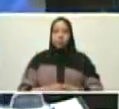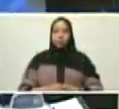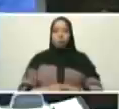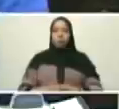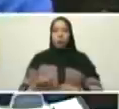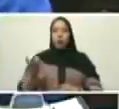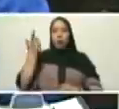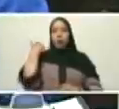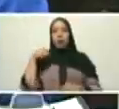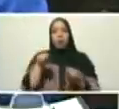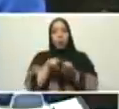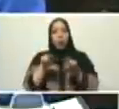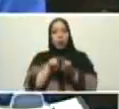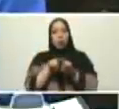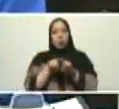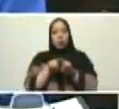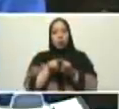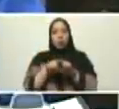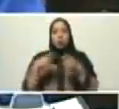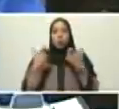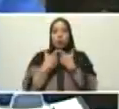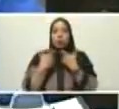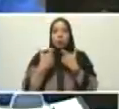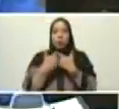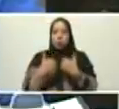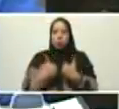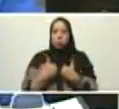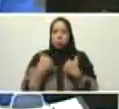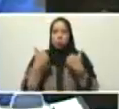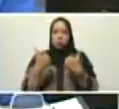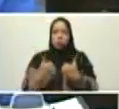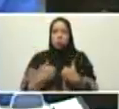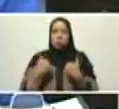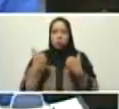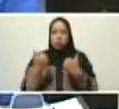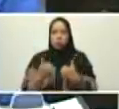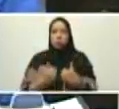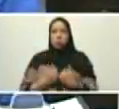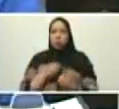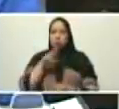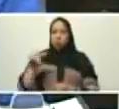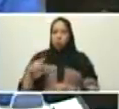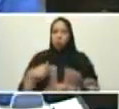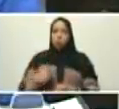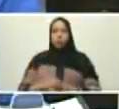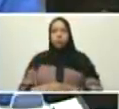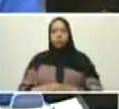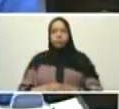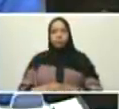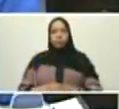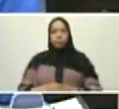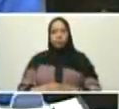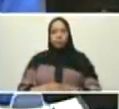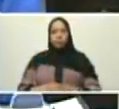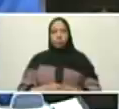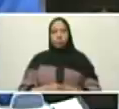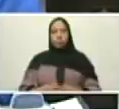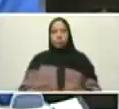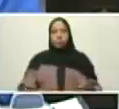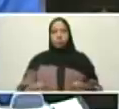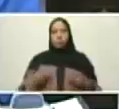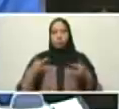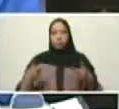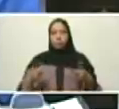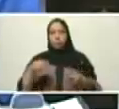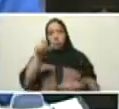Bomboná. Batalla dura, intensa como las que nos toca a nosotros. Así toca en la vida. Batalla